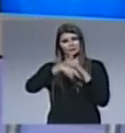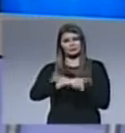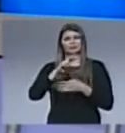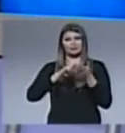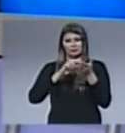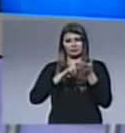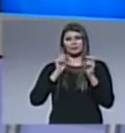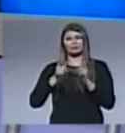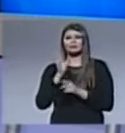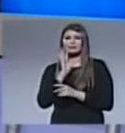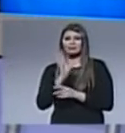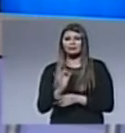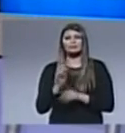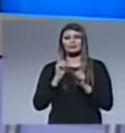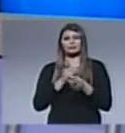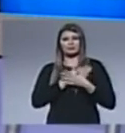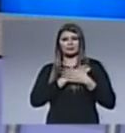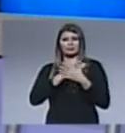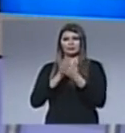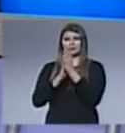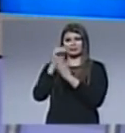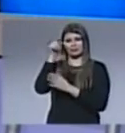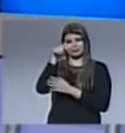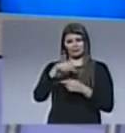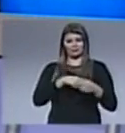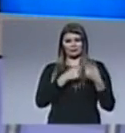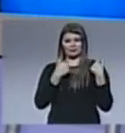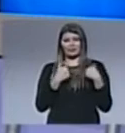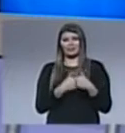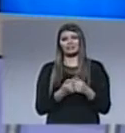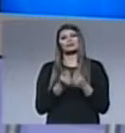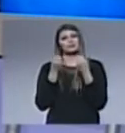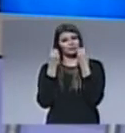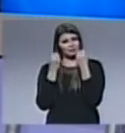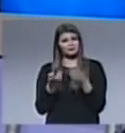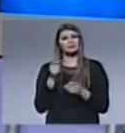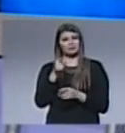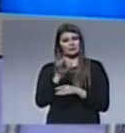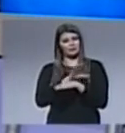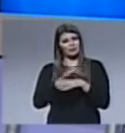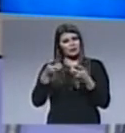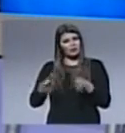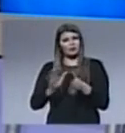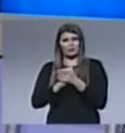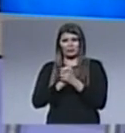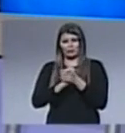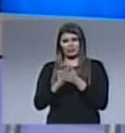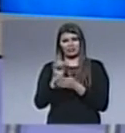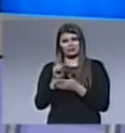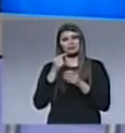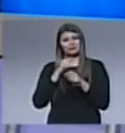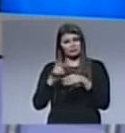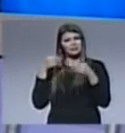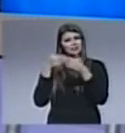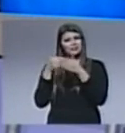palabra y el perdón y el amor de Dios en tu corazón así que no te pierdas realmente de esa preciosa oportunidad que está cerca